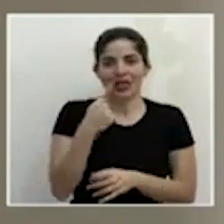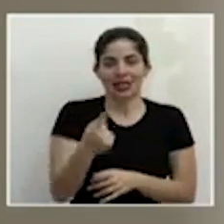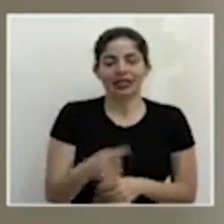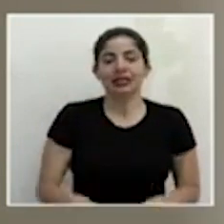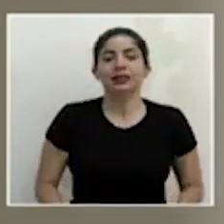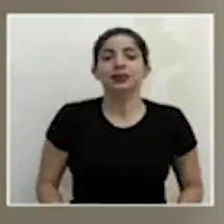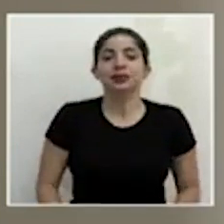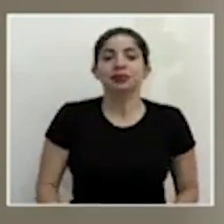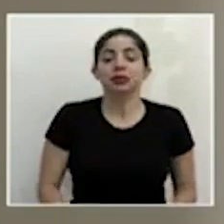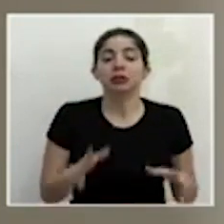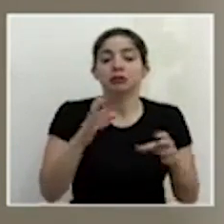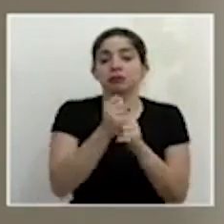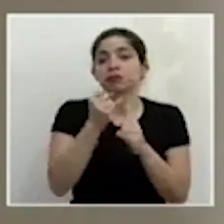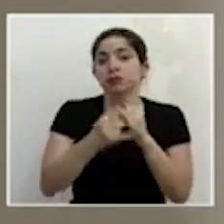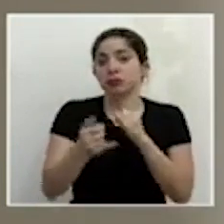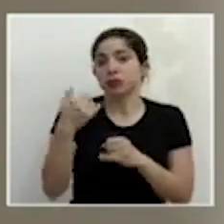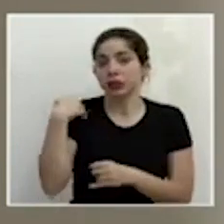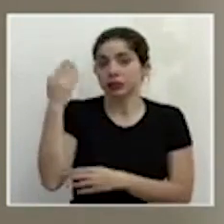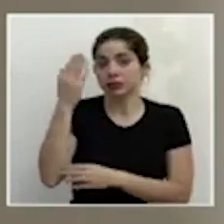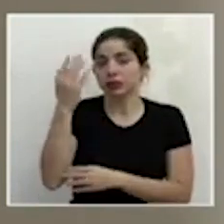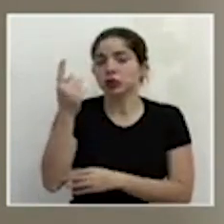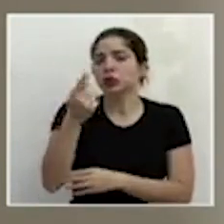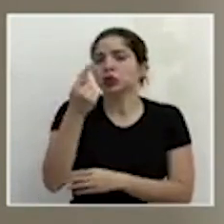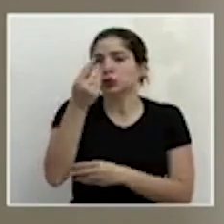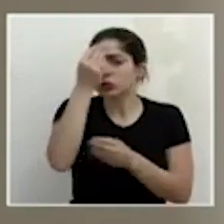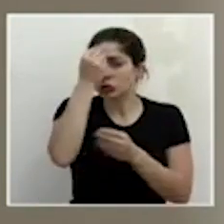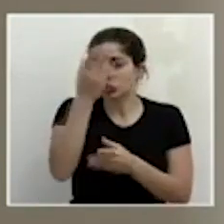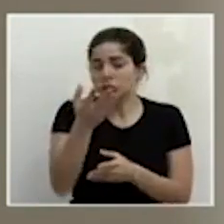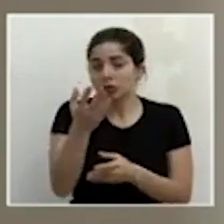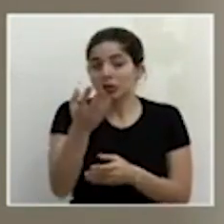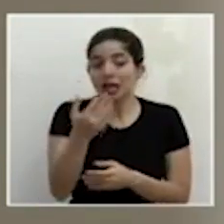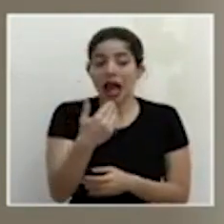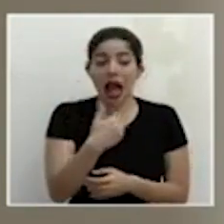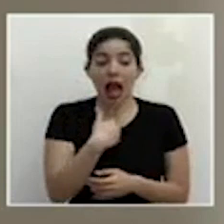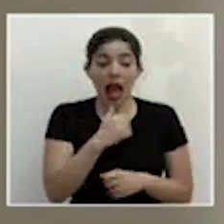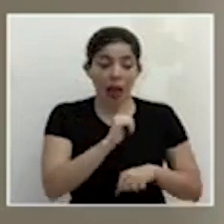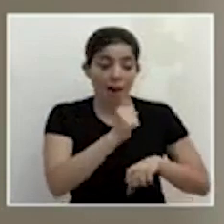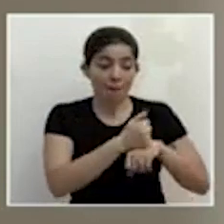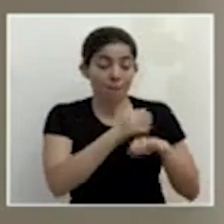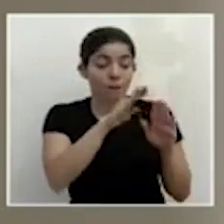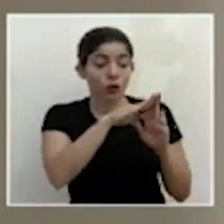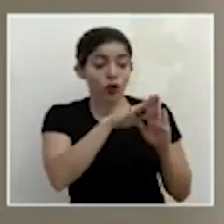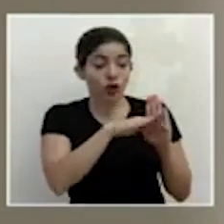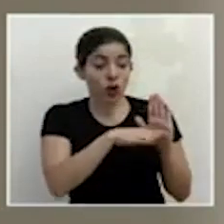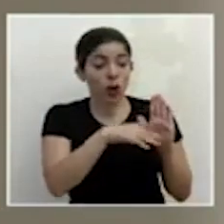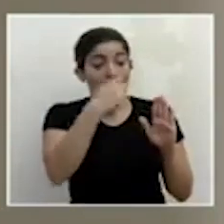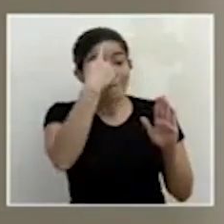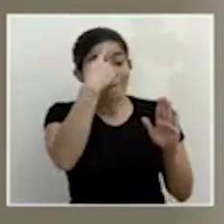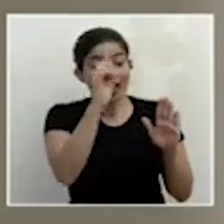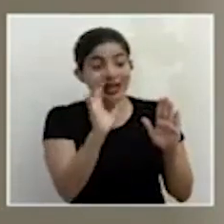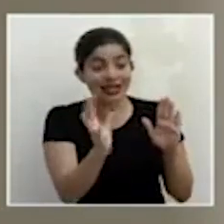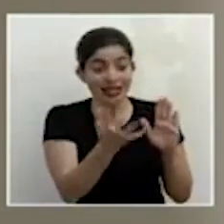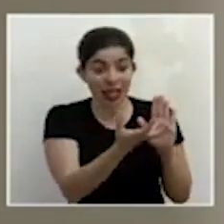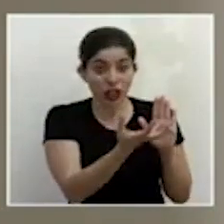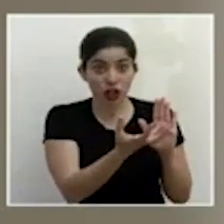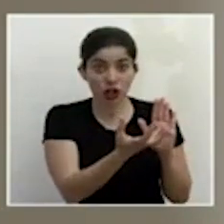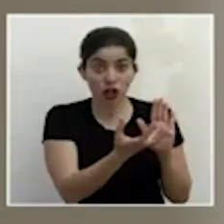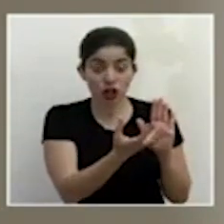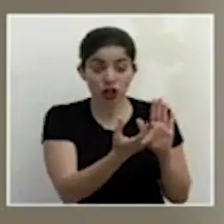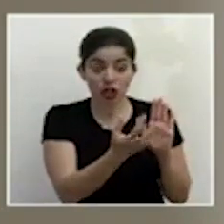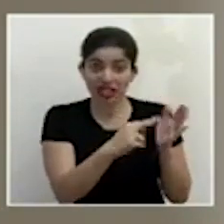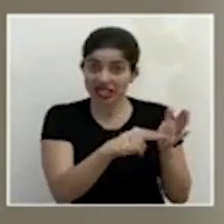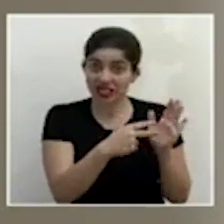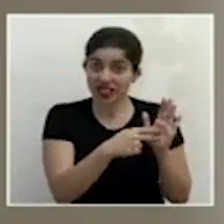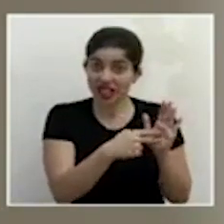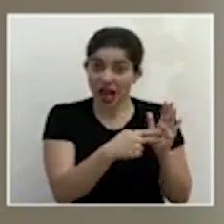cierro esta intervención señalando que el hecho de tener un protocolo sectorial no es una